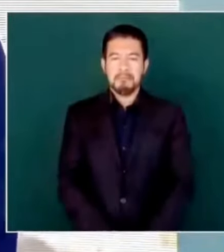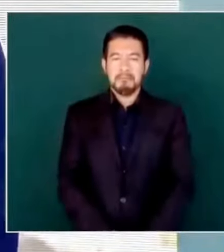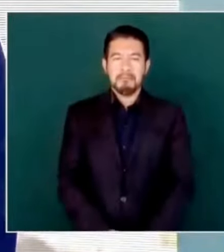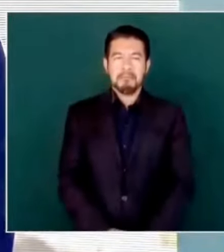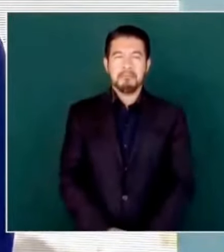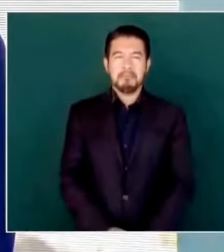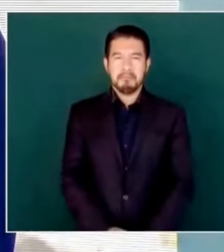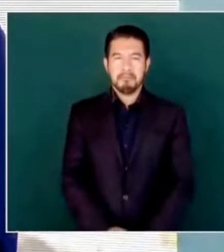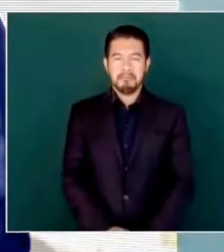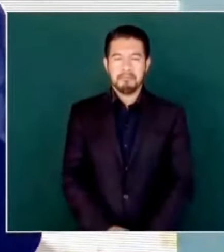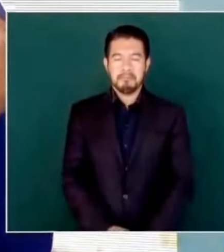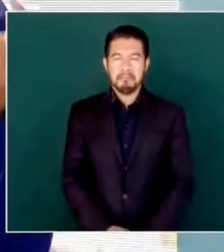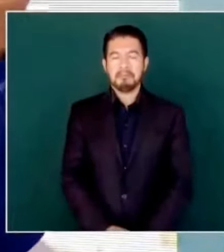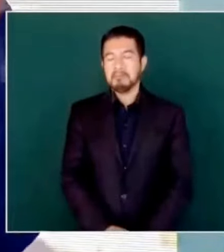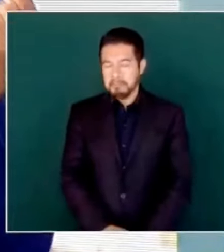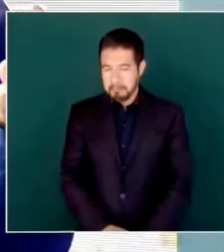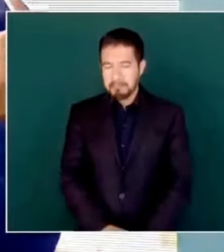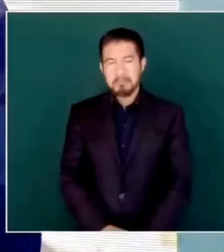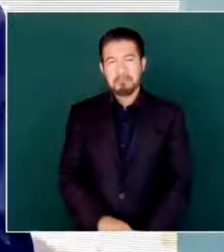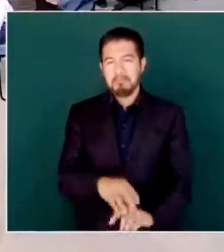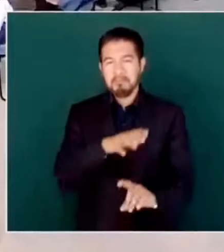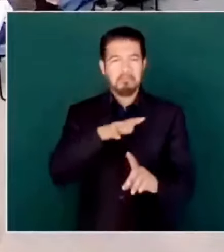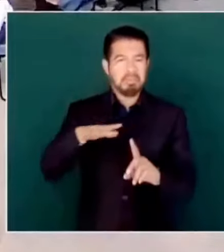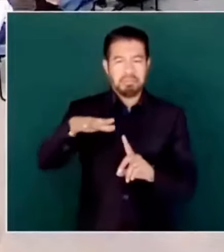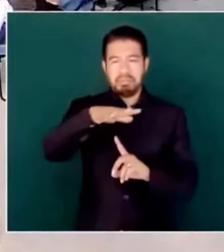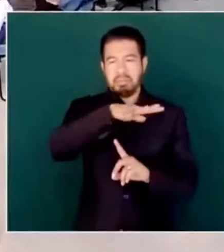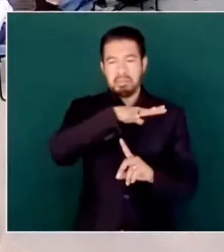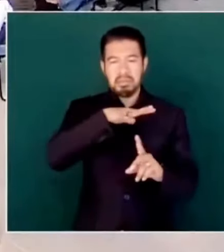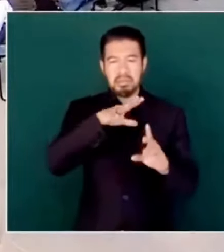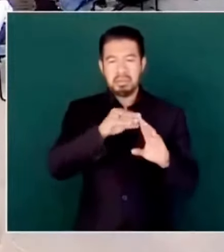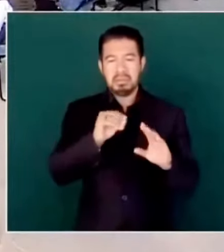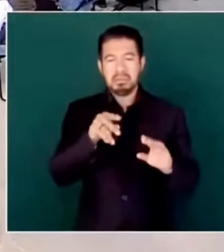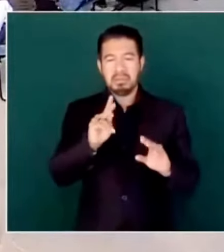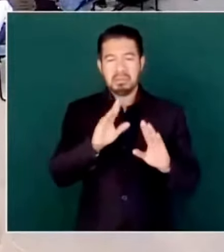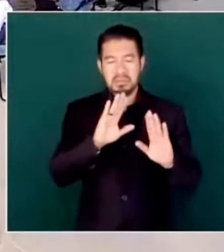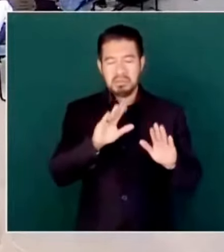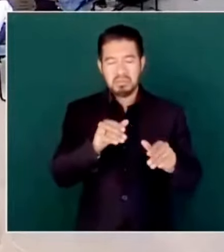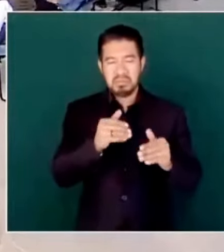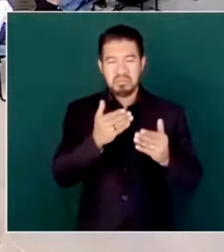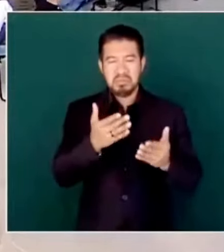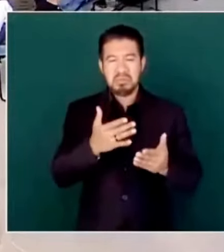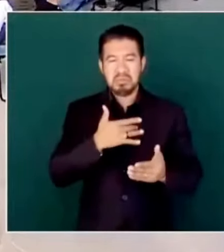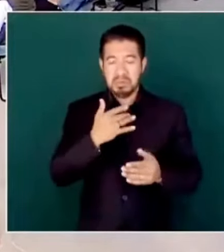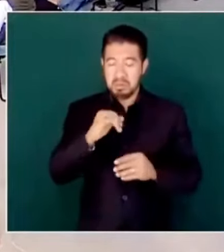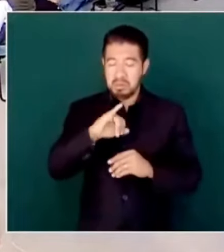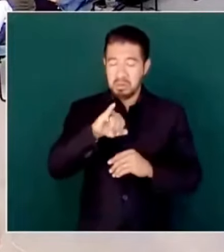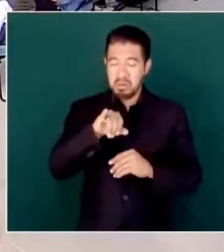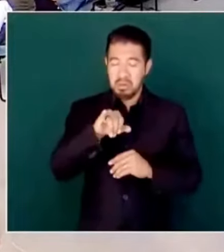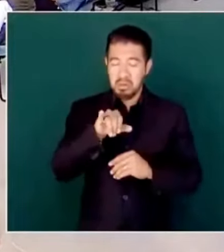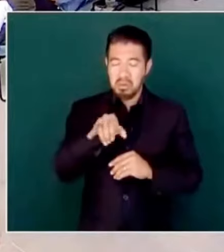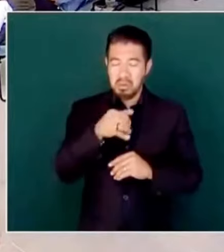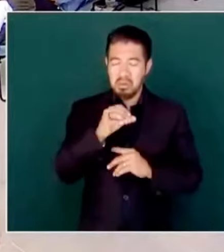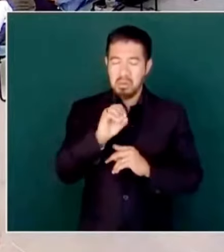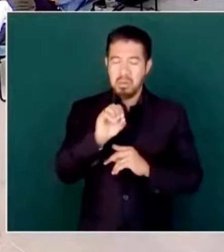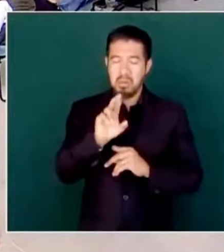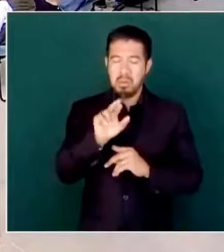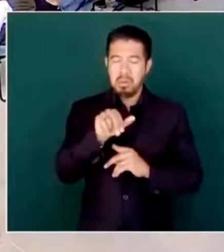ambiente. Entonces, sin proponérselo, porque la jornada es un periódico serio,